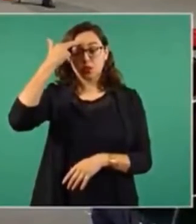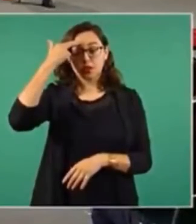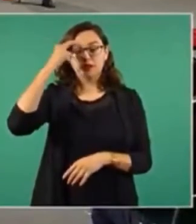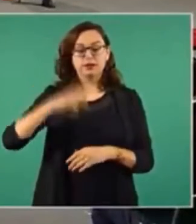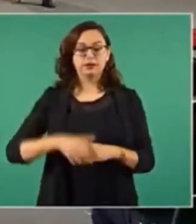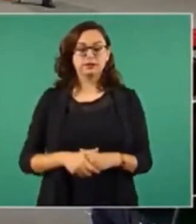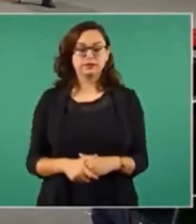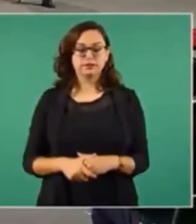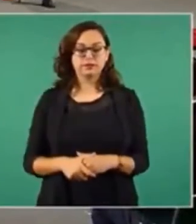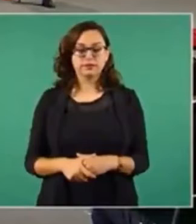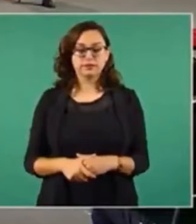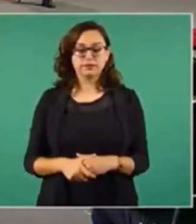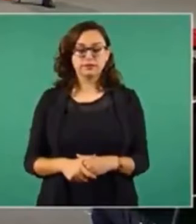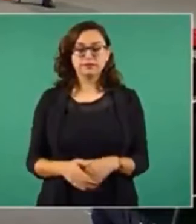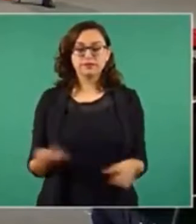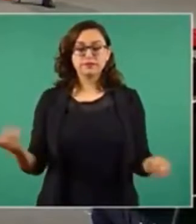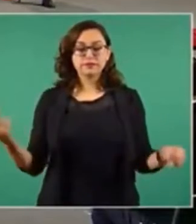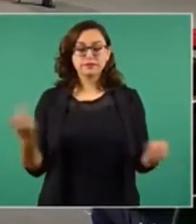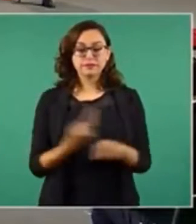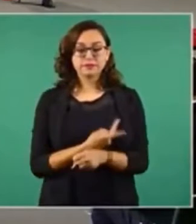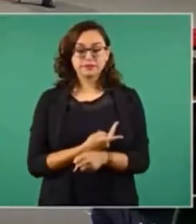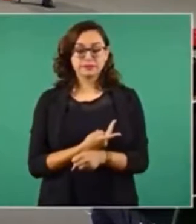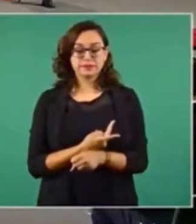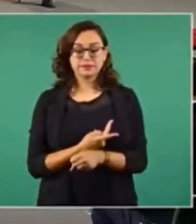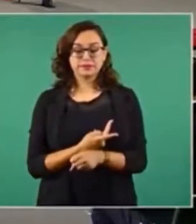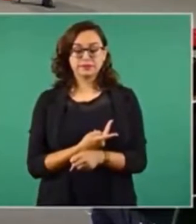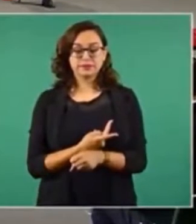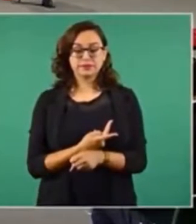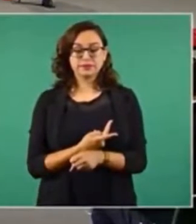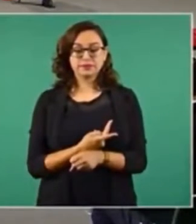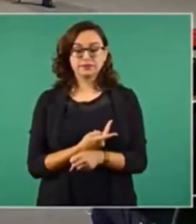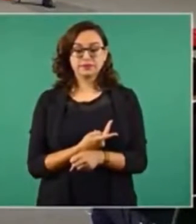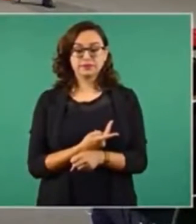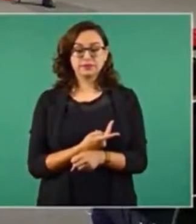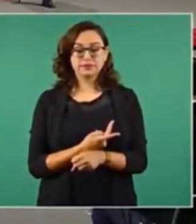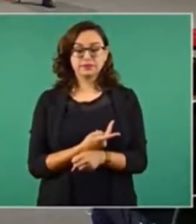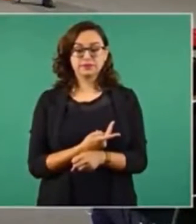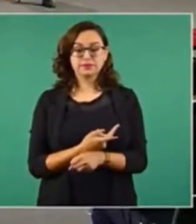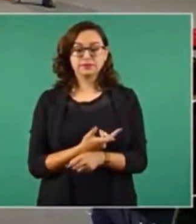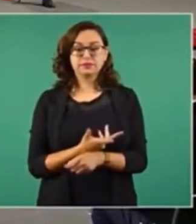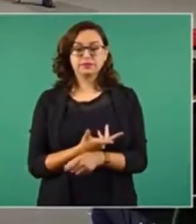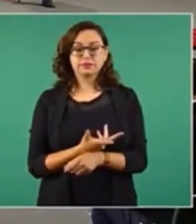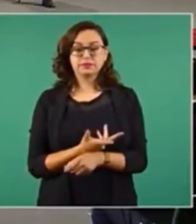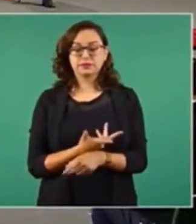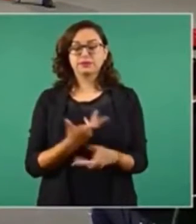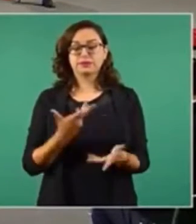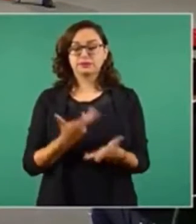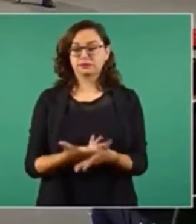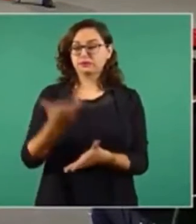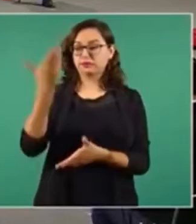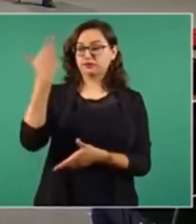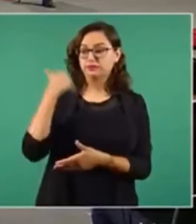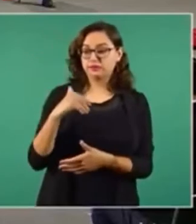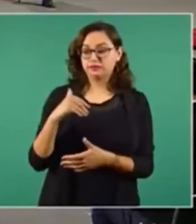pero se pelearon nada más que ahora como se volvieron a reunir